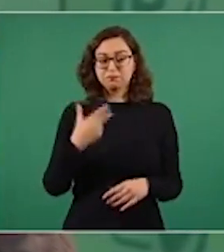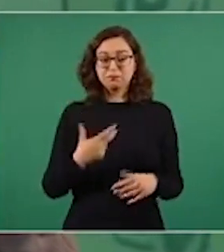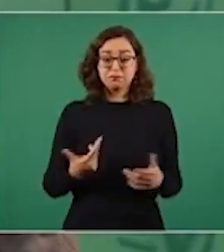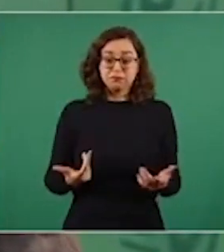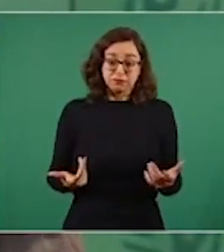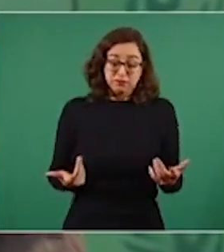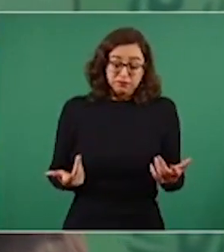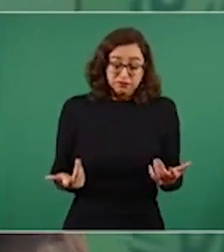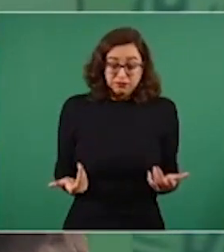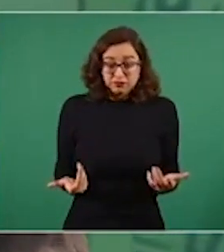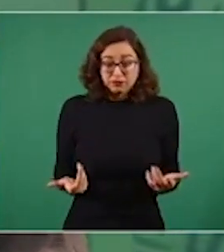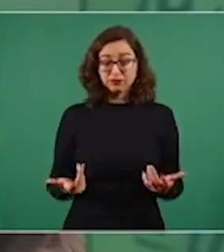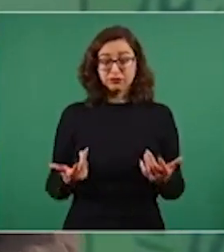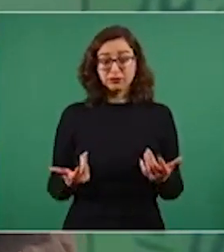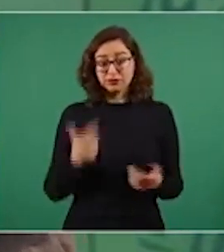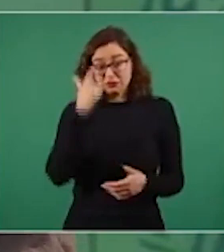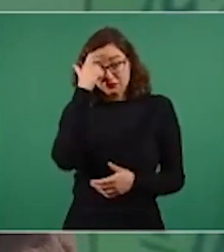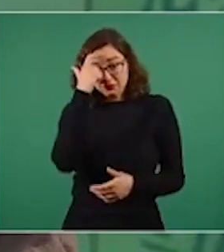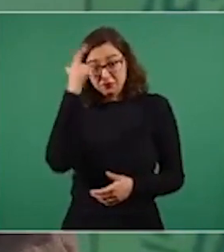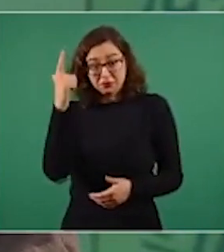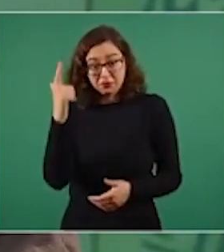no es una invención,